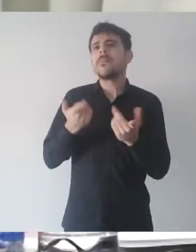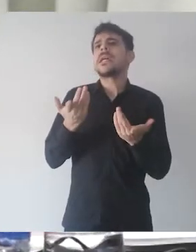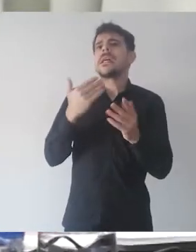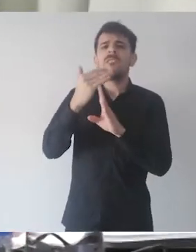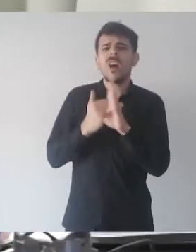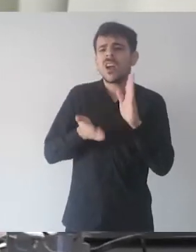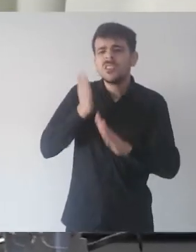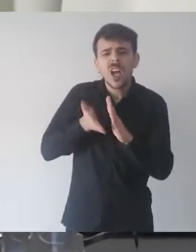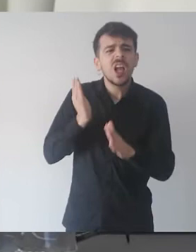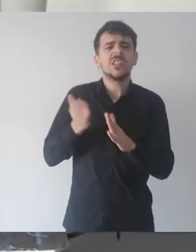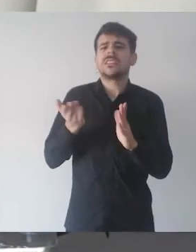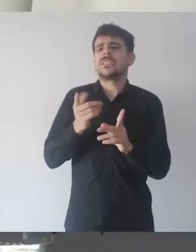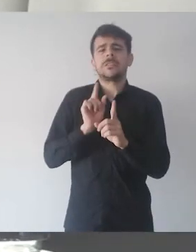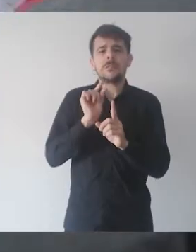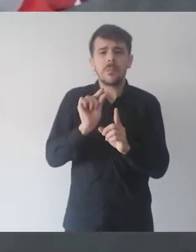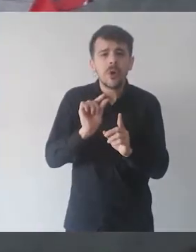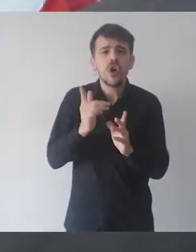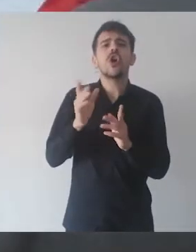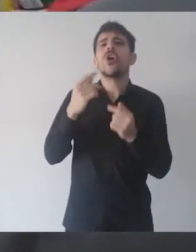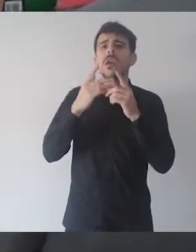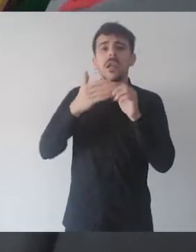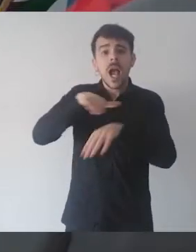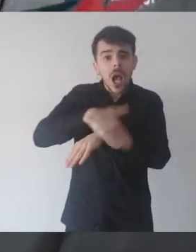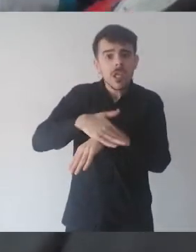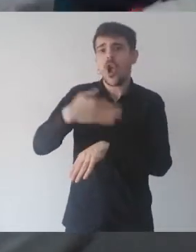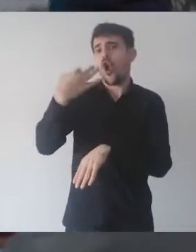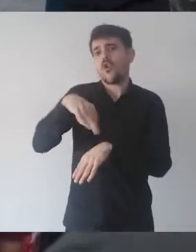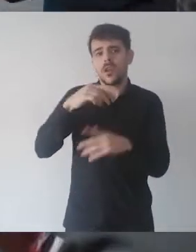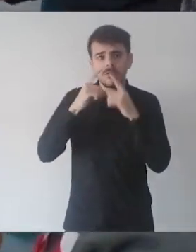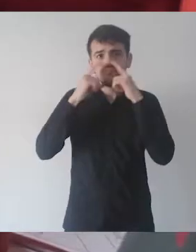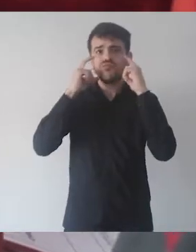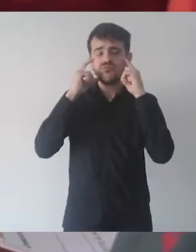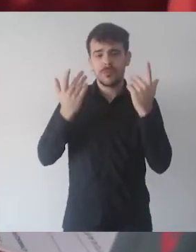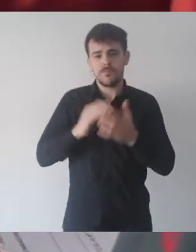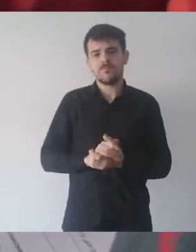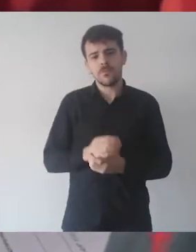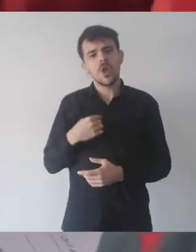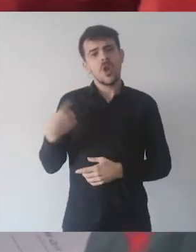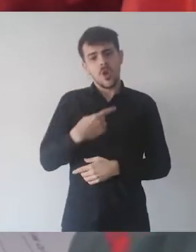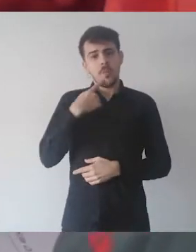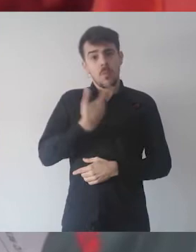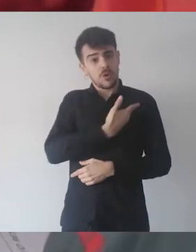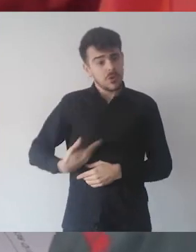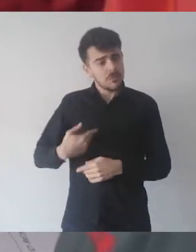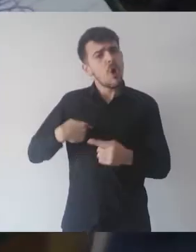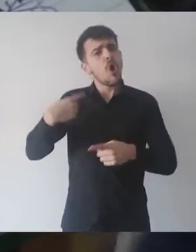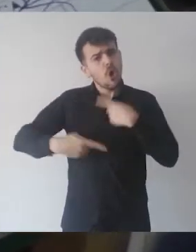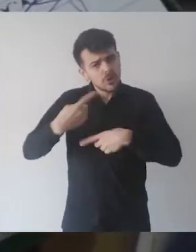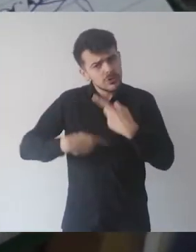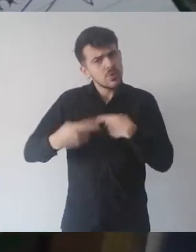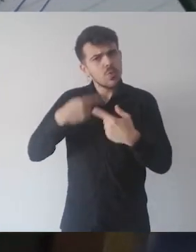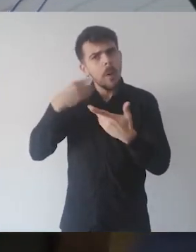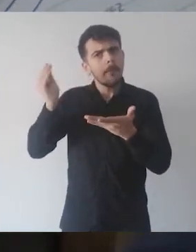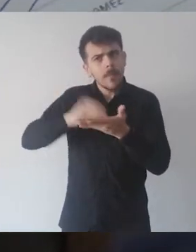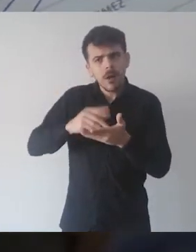obligatorio del tapabocas en la vía pública. Mientras el municipio sigue profundizando los controles en toda la ciudad